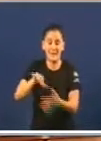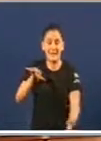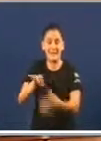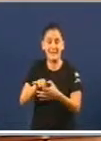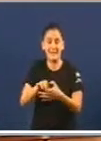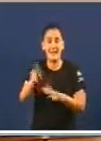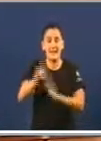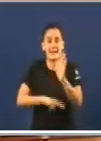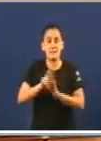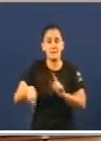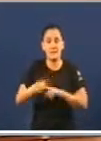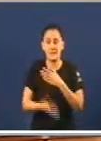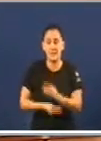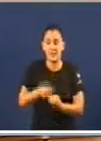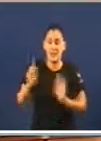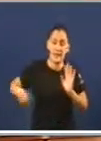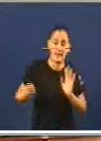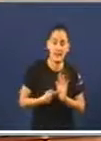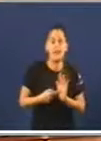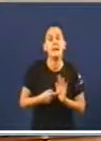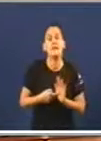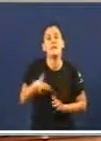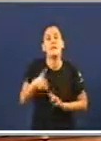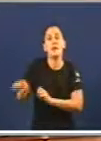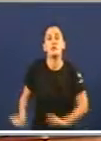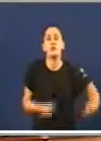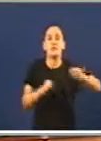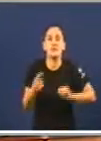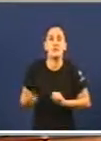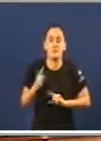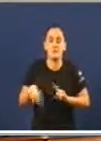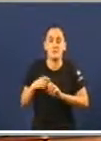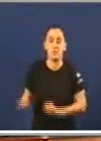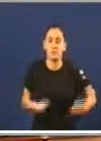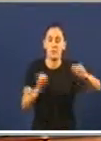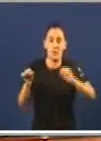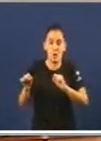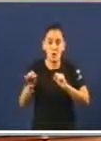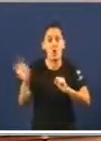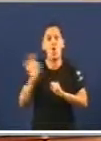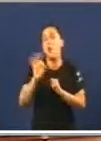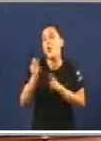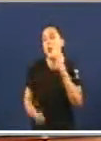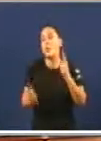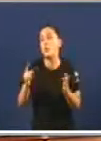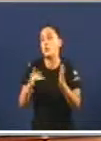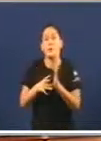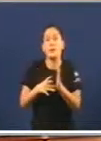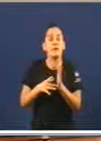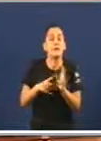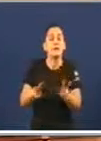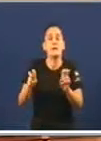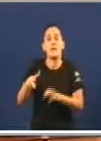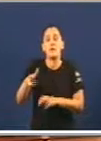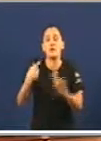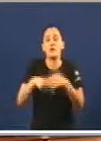regulamento do desenvolvemento da lei do dereito de asilo e de protección subsidiaria, ou mesmo alguna sobre os dereitos de integración das